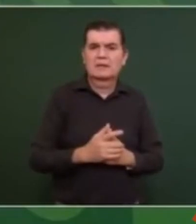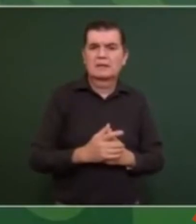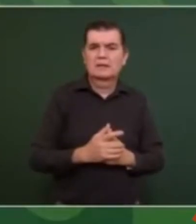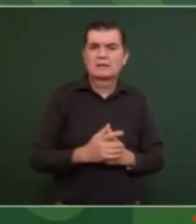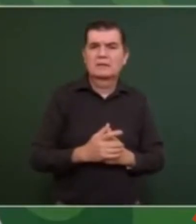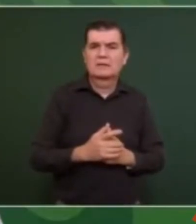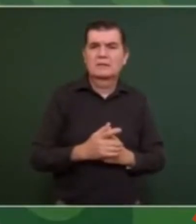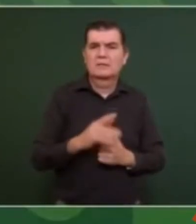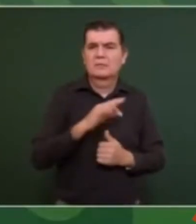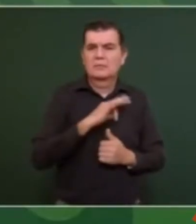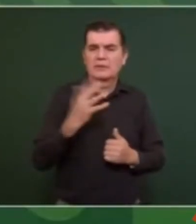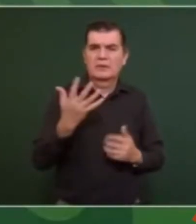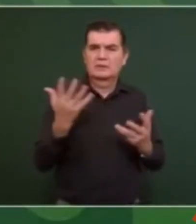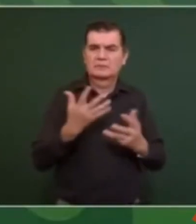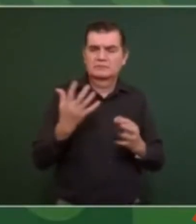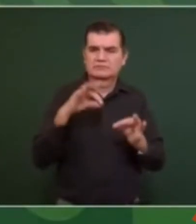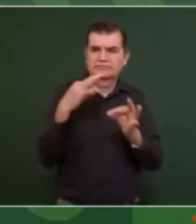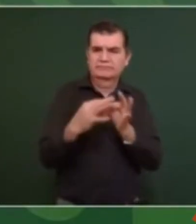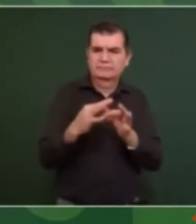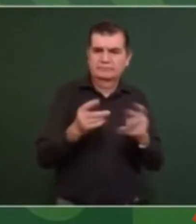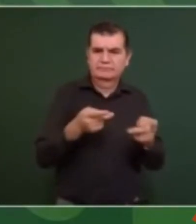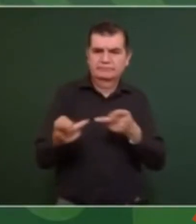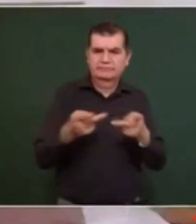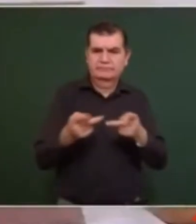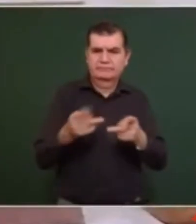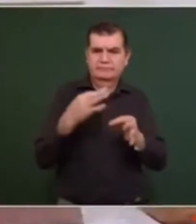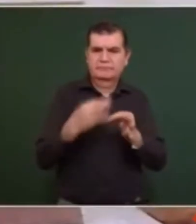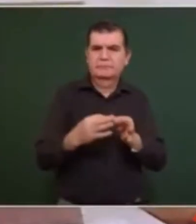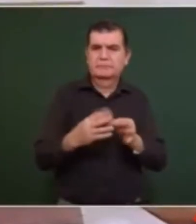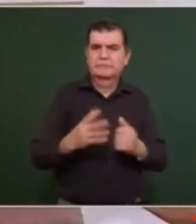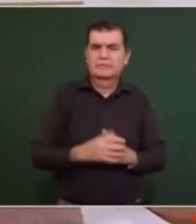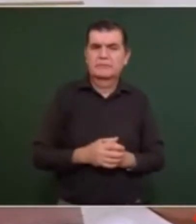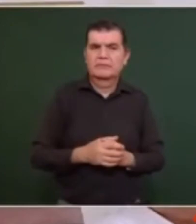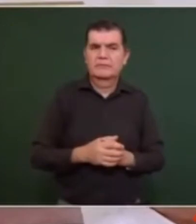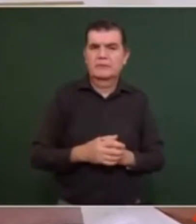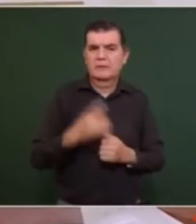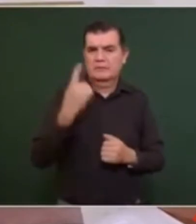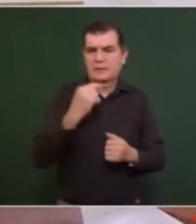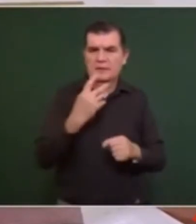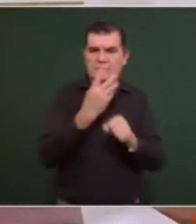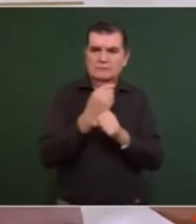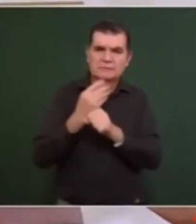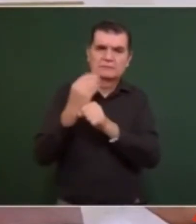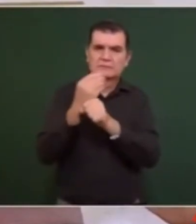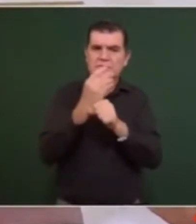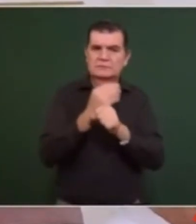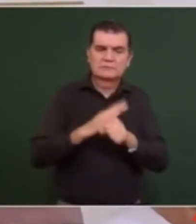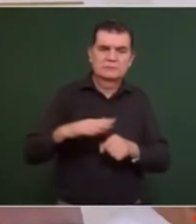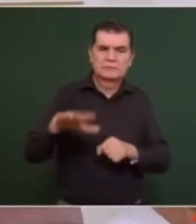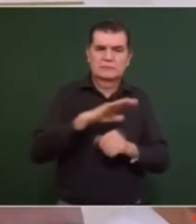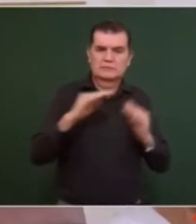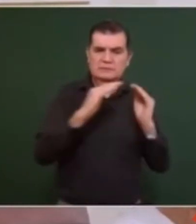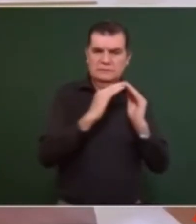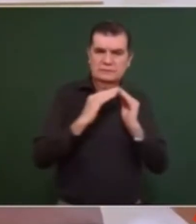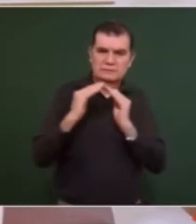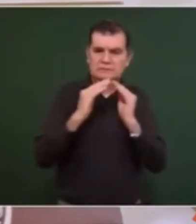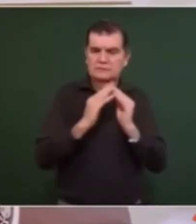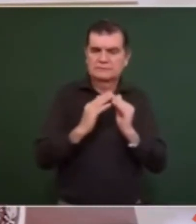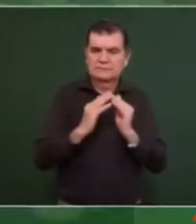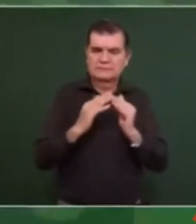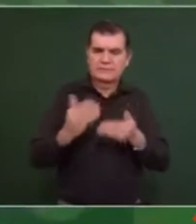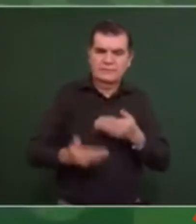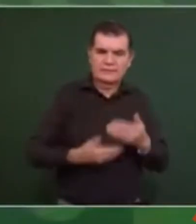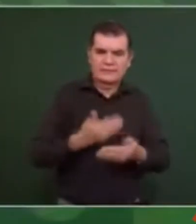pueda cumplir con el plan de reconstrucción de las viviendas los